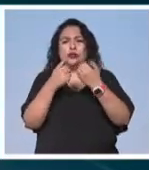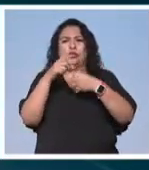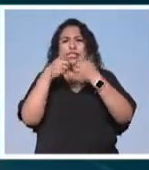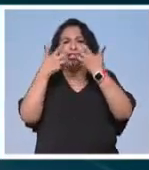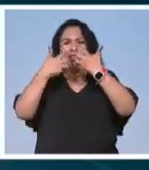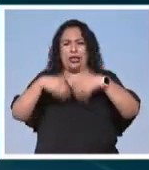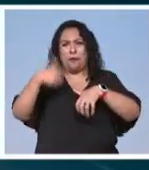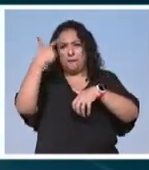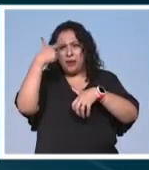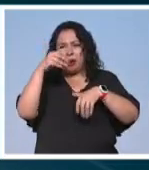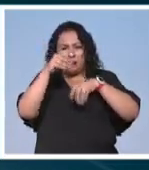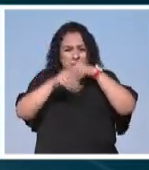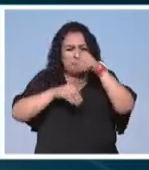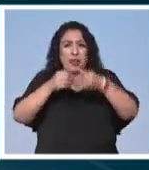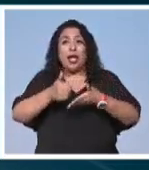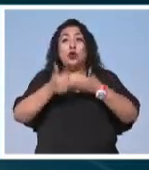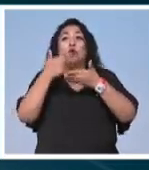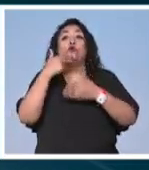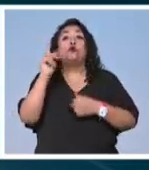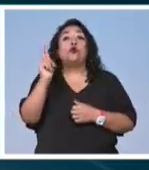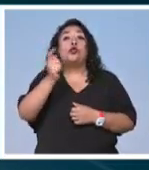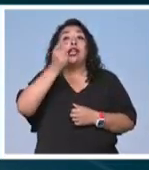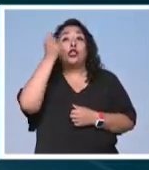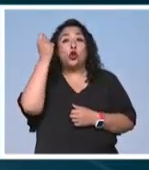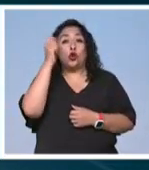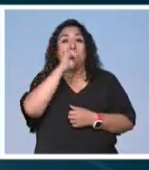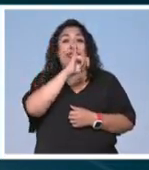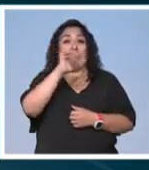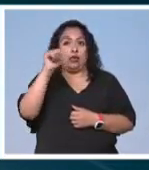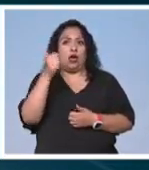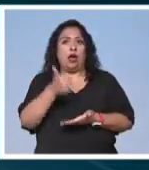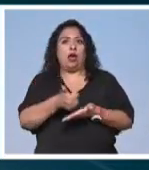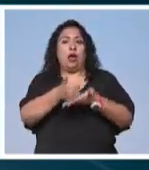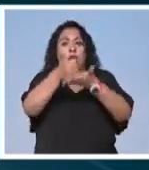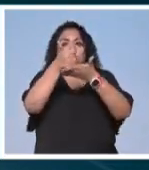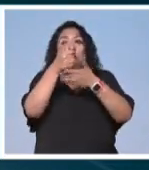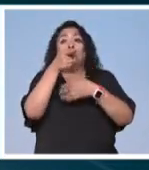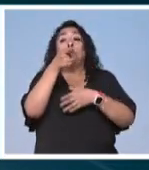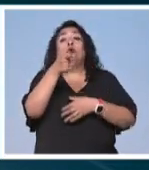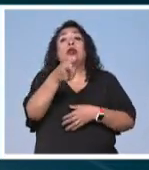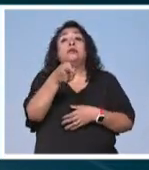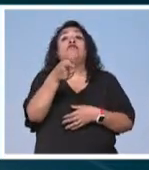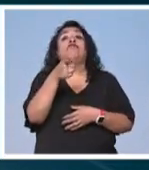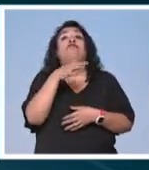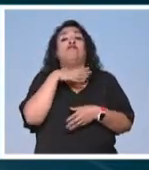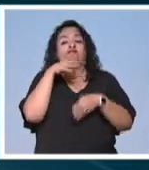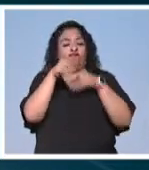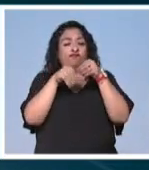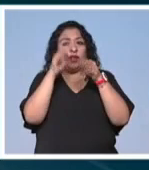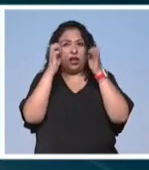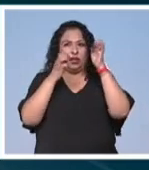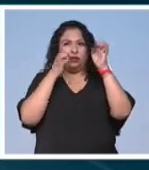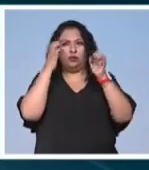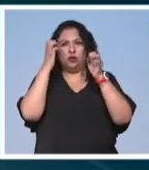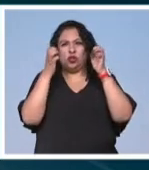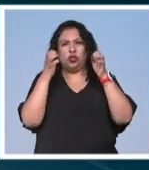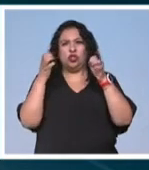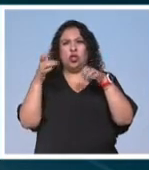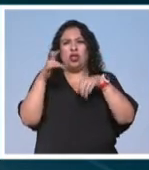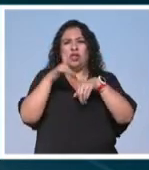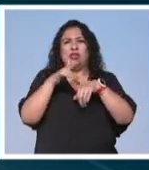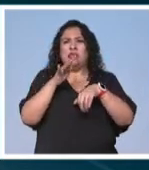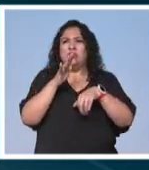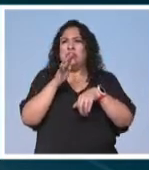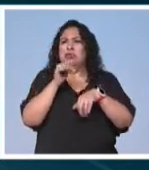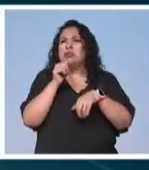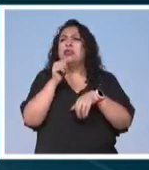para crear piezas con ayuda de la tecnología y la inteligencia artificial así consigue montar exposiciones inmateriales y